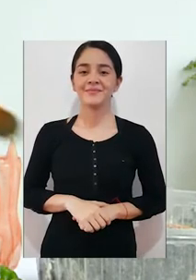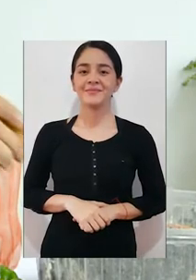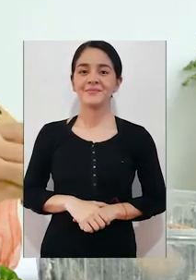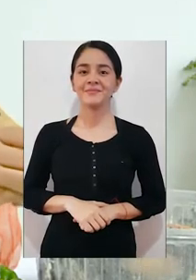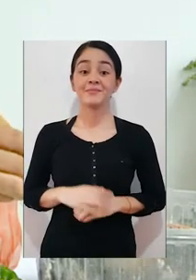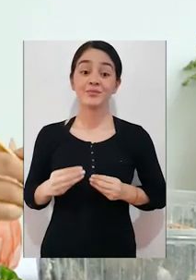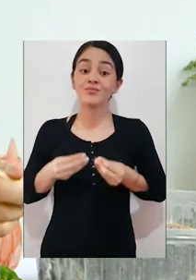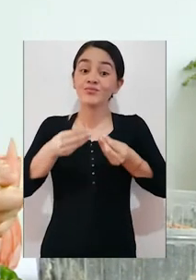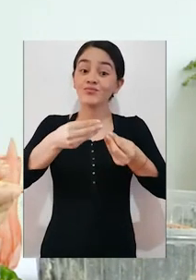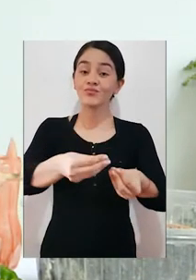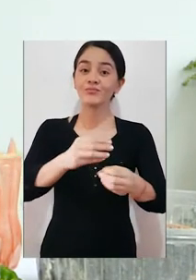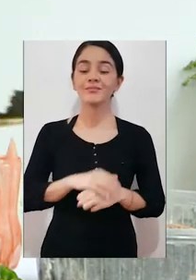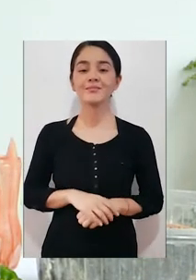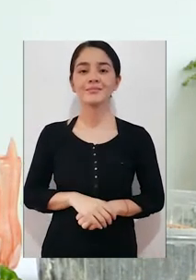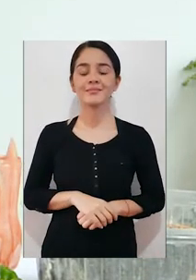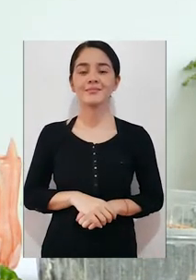colocamos